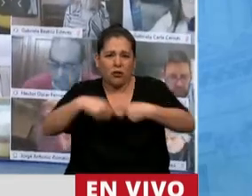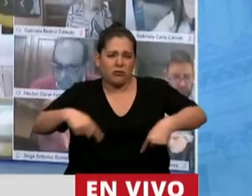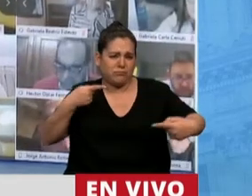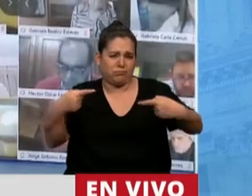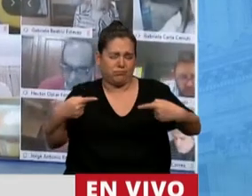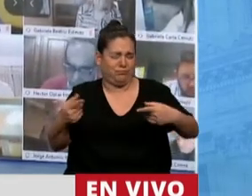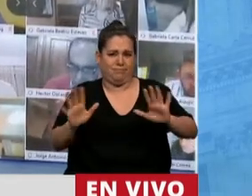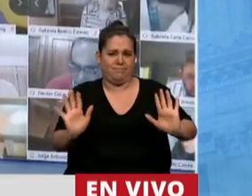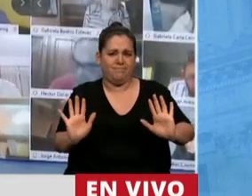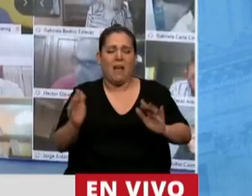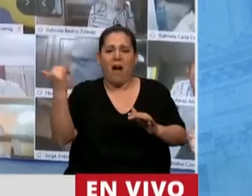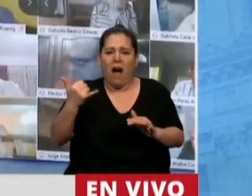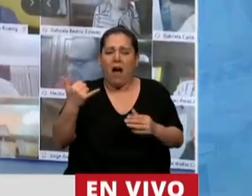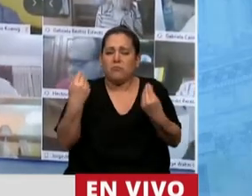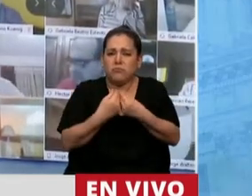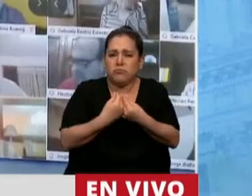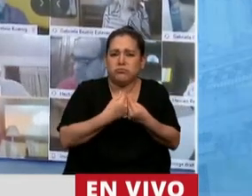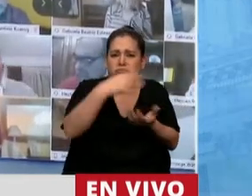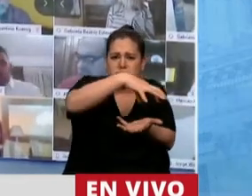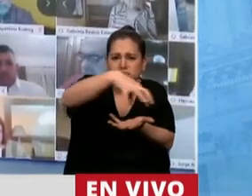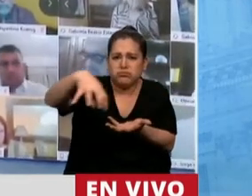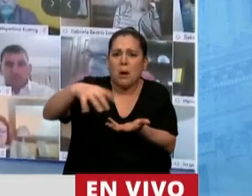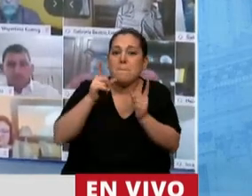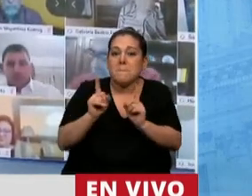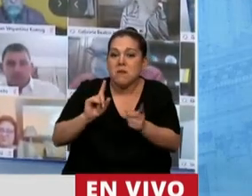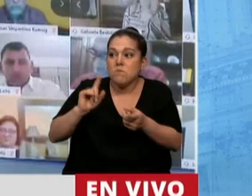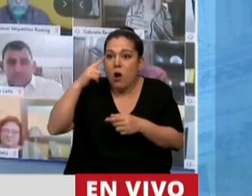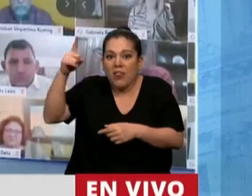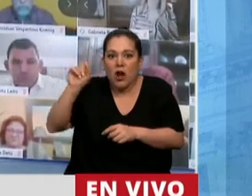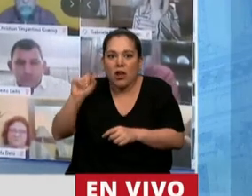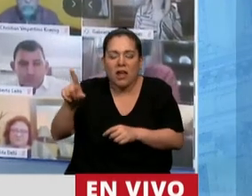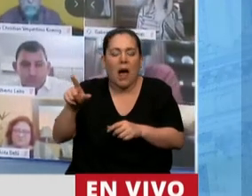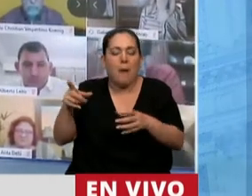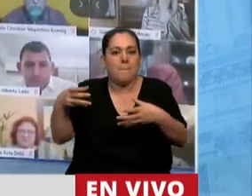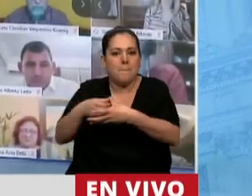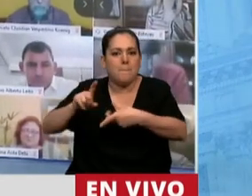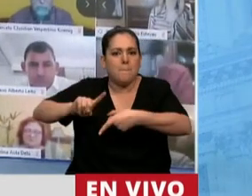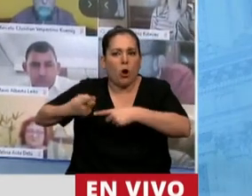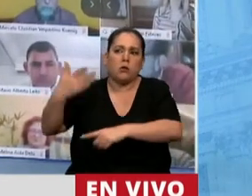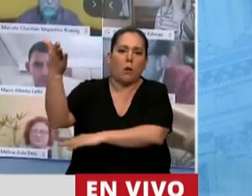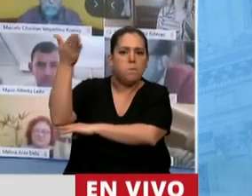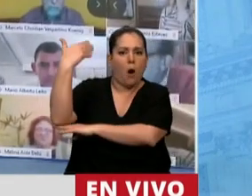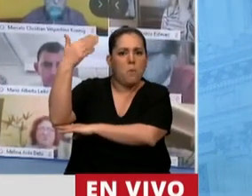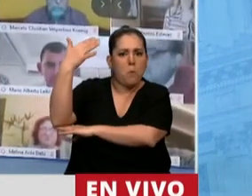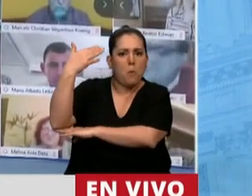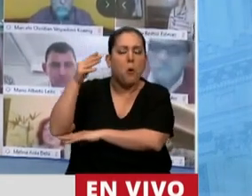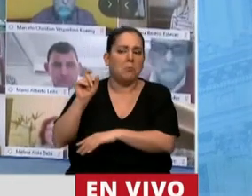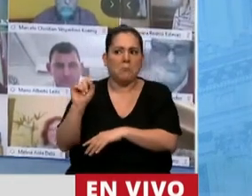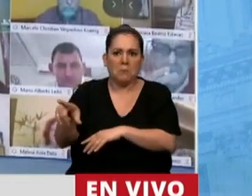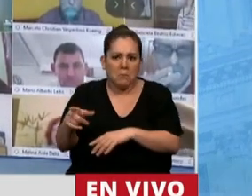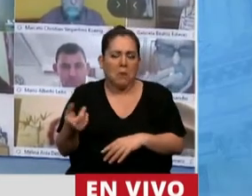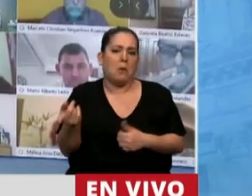en muchas legislaturas del mismo color de los diputados que hablaban del Frente